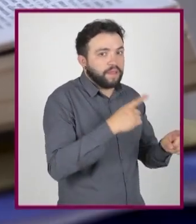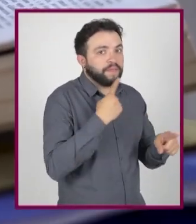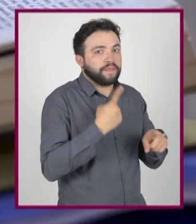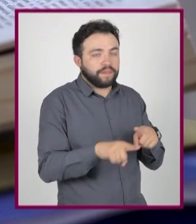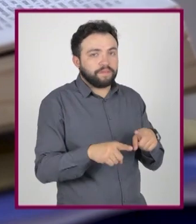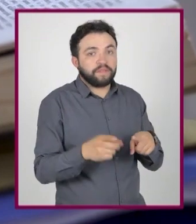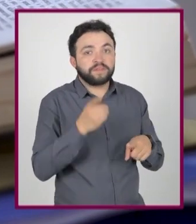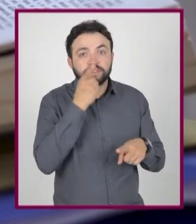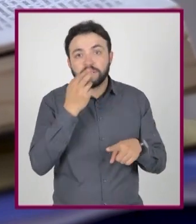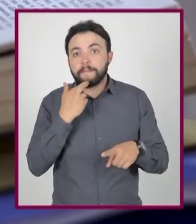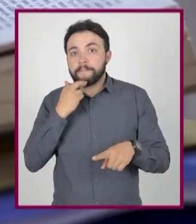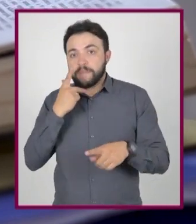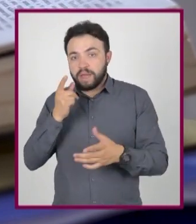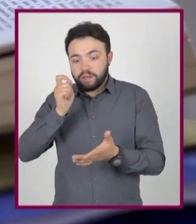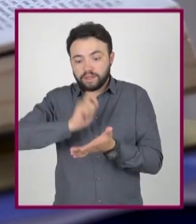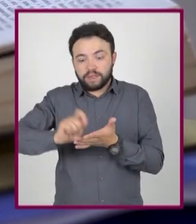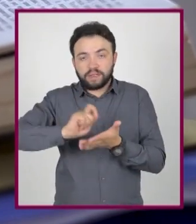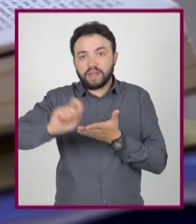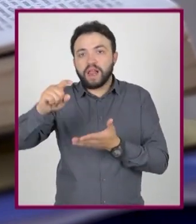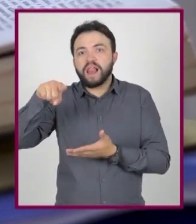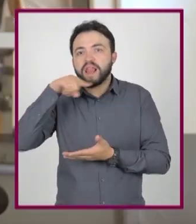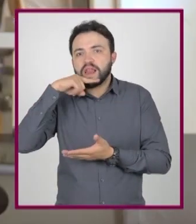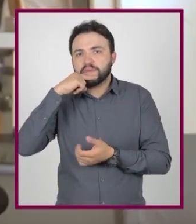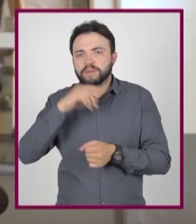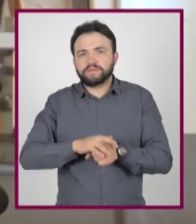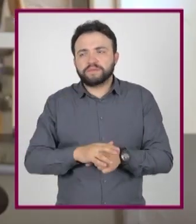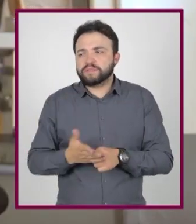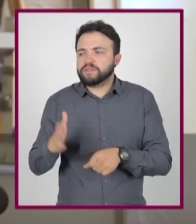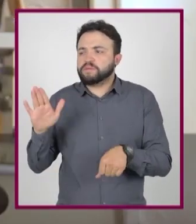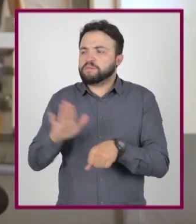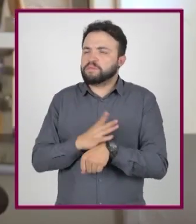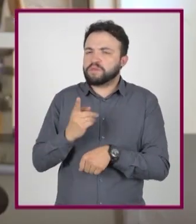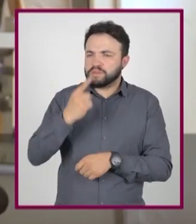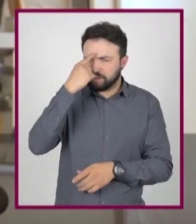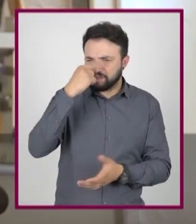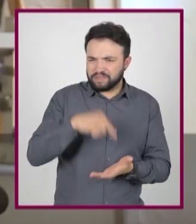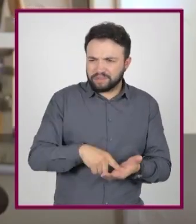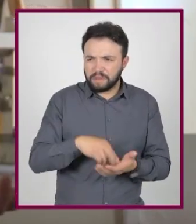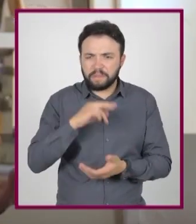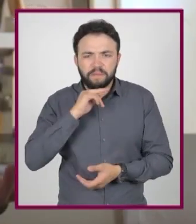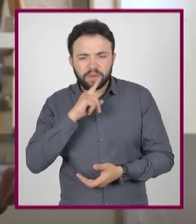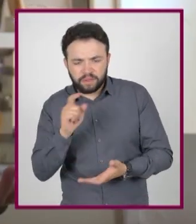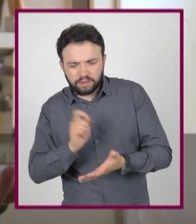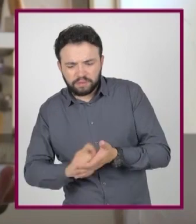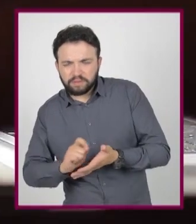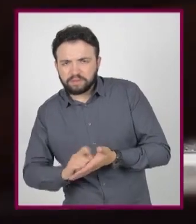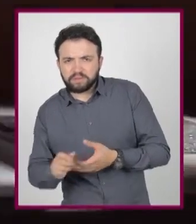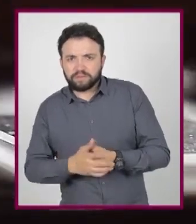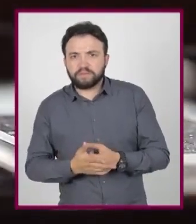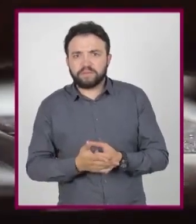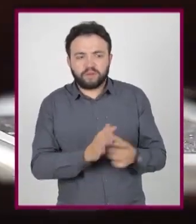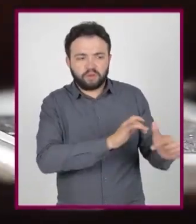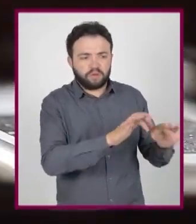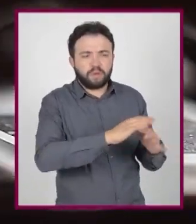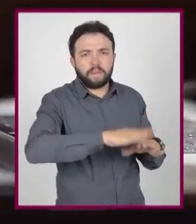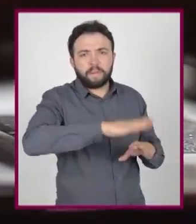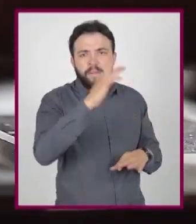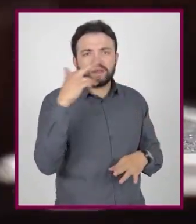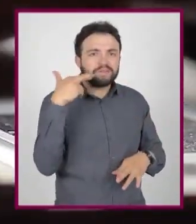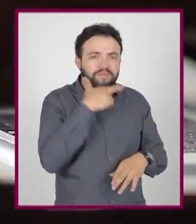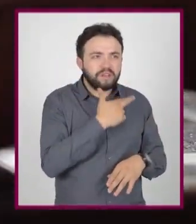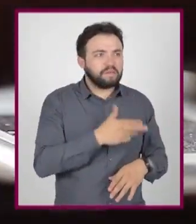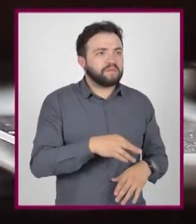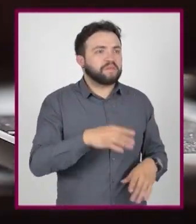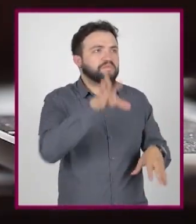un teclado. ¿Cómo va a ser mejor escribir a lápiz? ¿Por qué dirías que es mejor escribir o tomar notas en computador? Pues porque es más